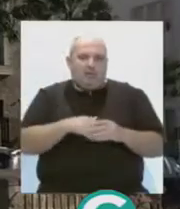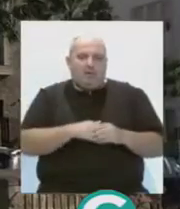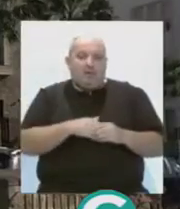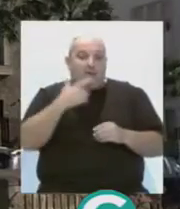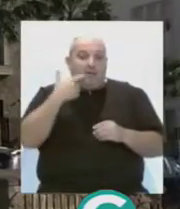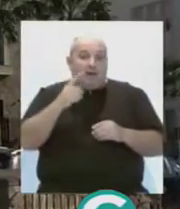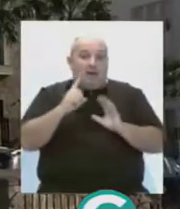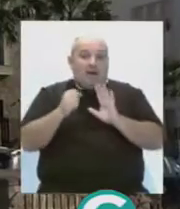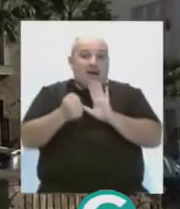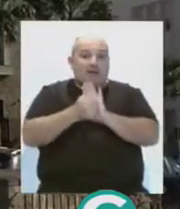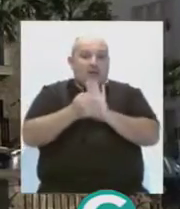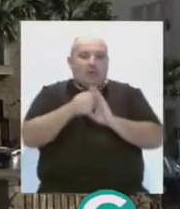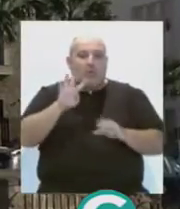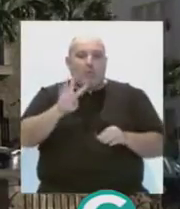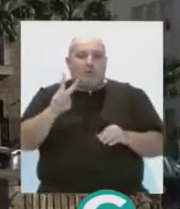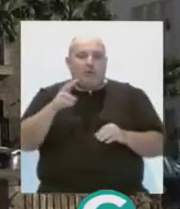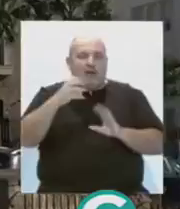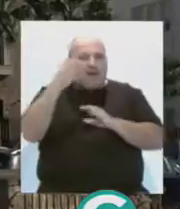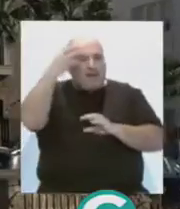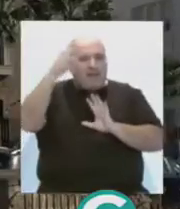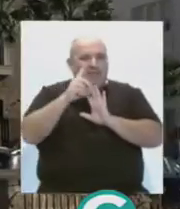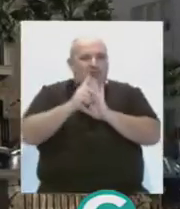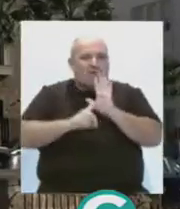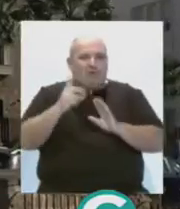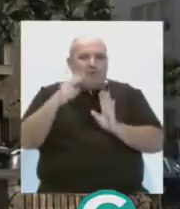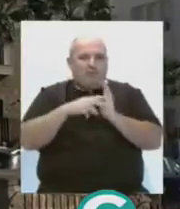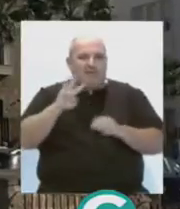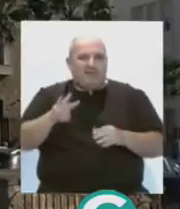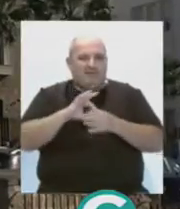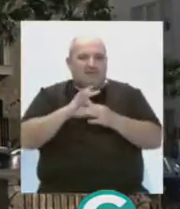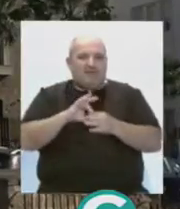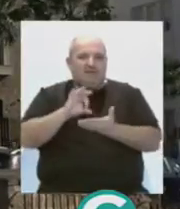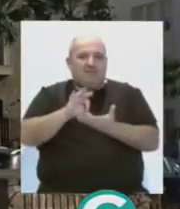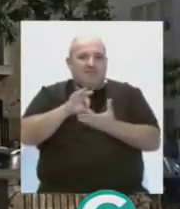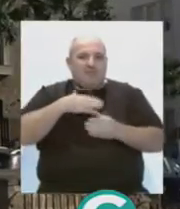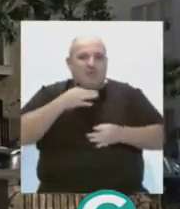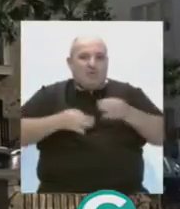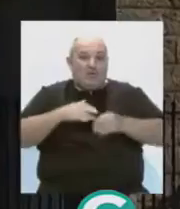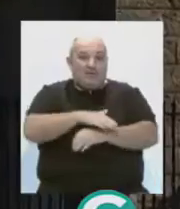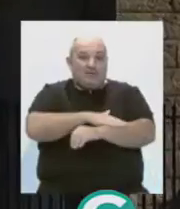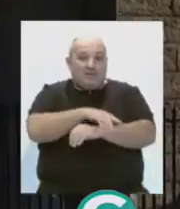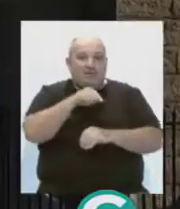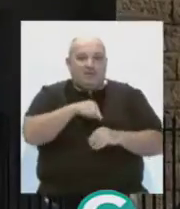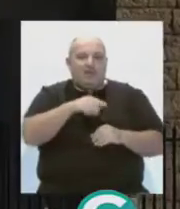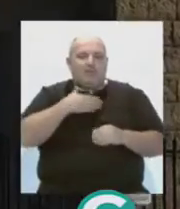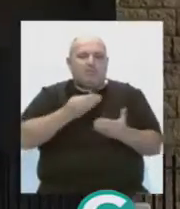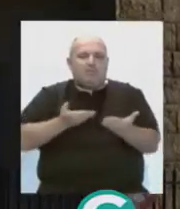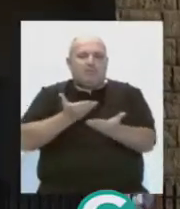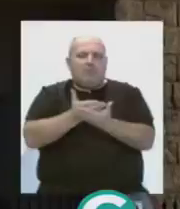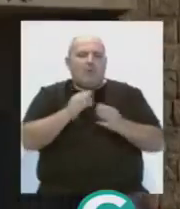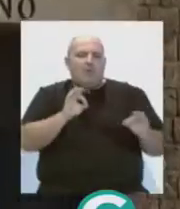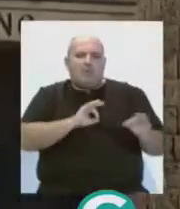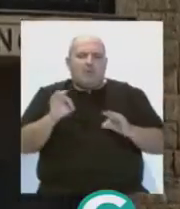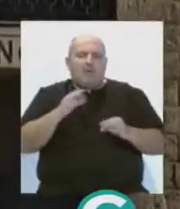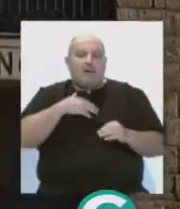Según el artículo 42 del Real Decreto de 2003 del Reglamento del Servicio Jurídico del Estado, la interposición o